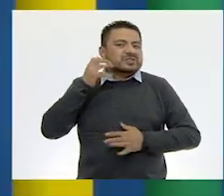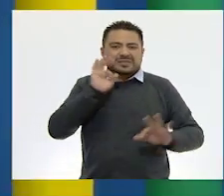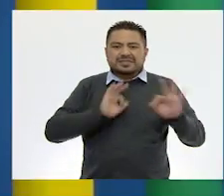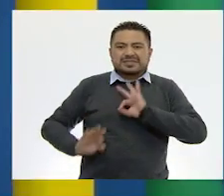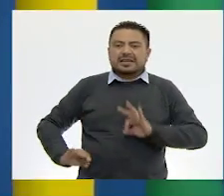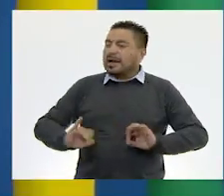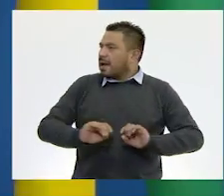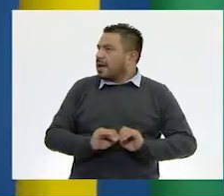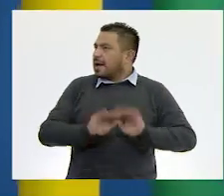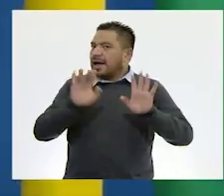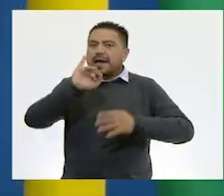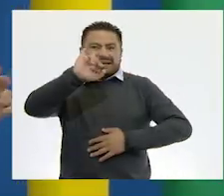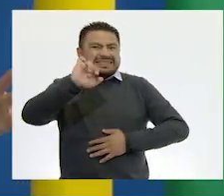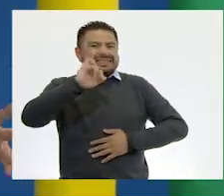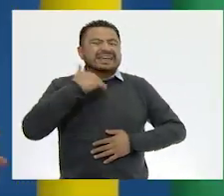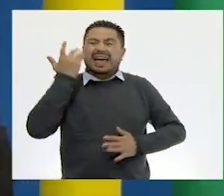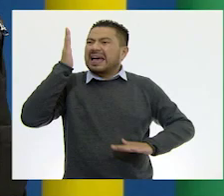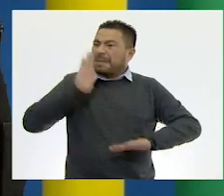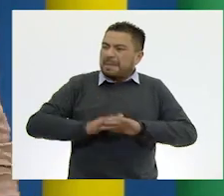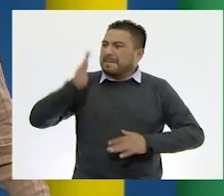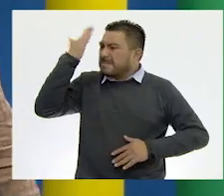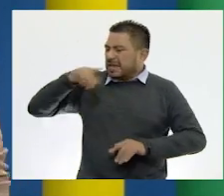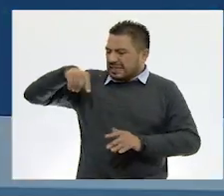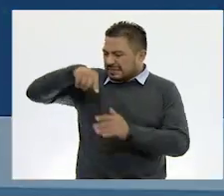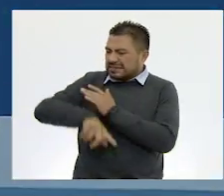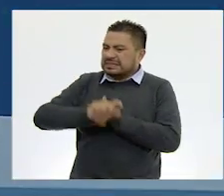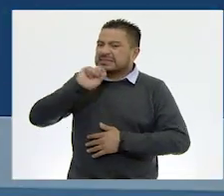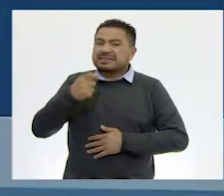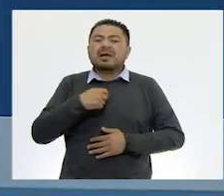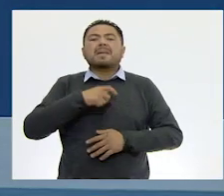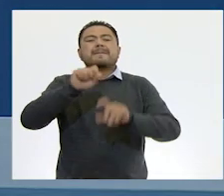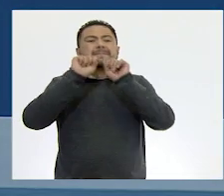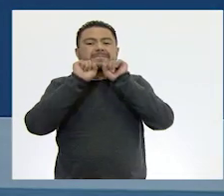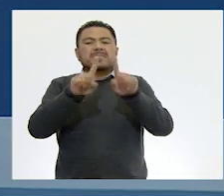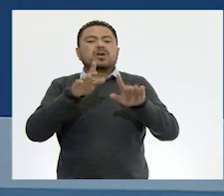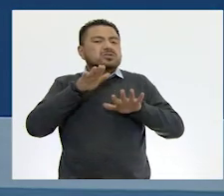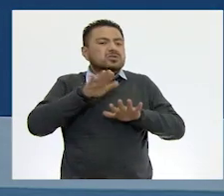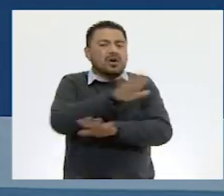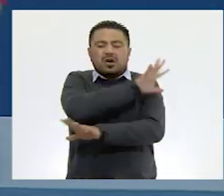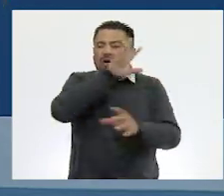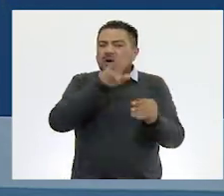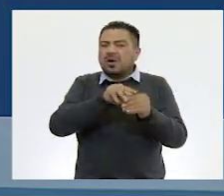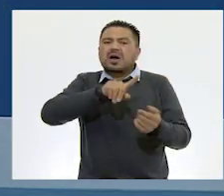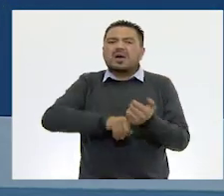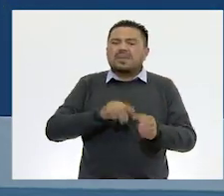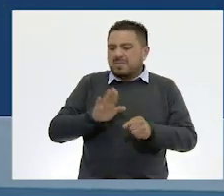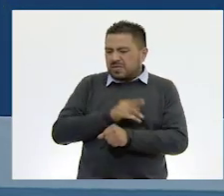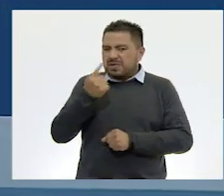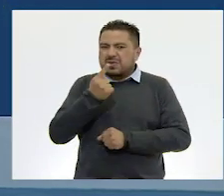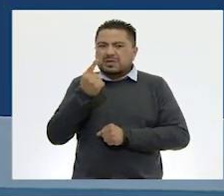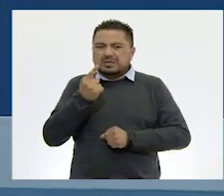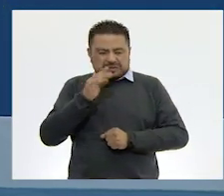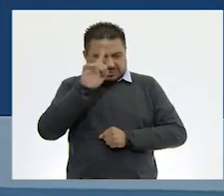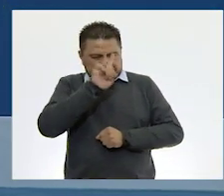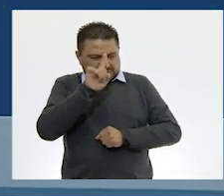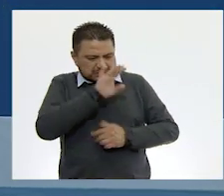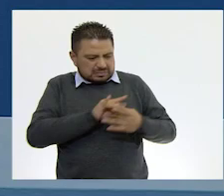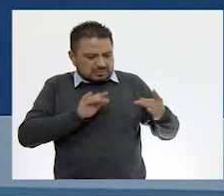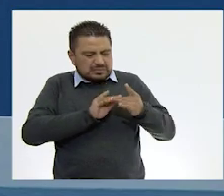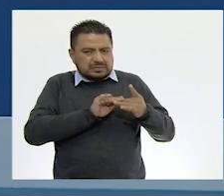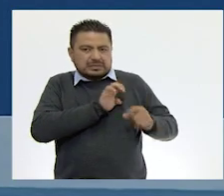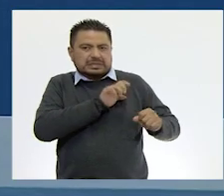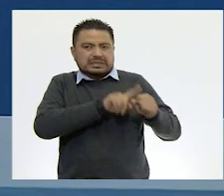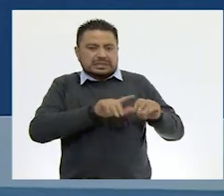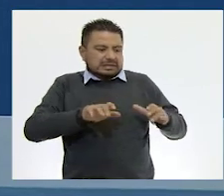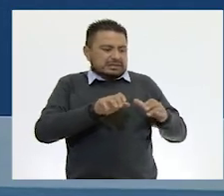¡Claro que sí, maestra! ¡Yo quiero saber más del jaguar! ¡Uy, yo también! Pero sobre todo quiero saber por qué se considera una especie